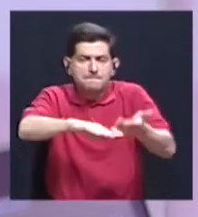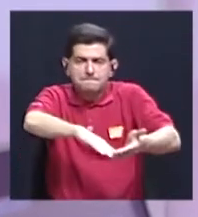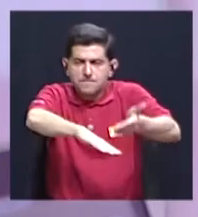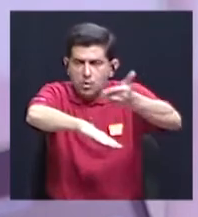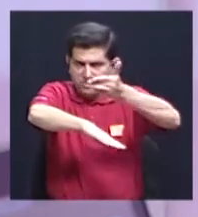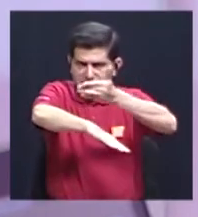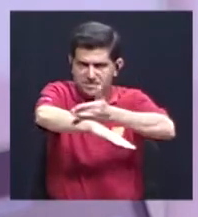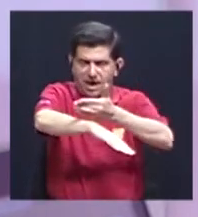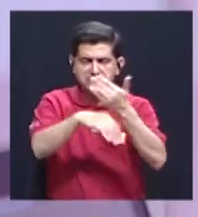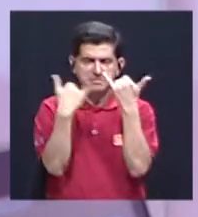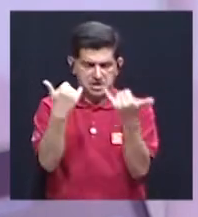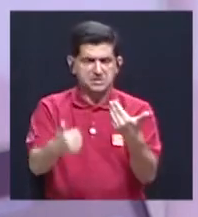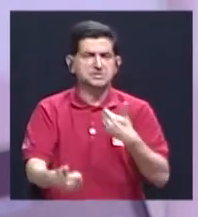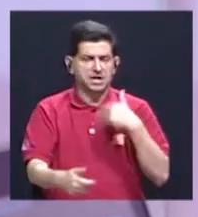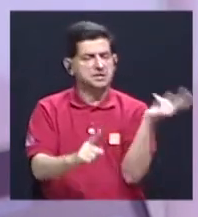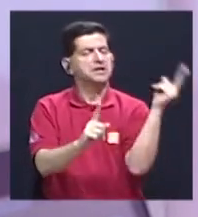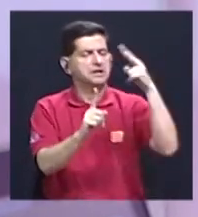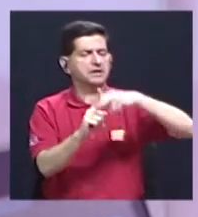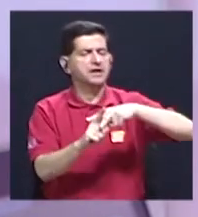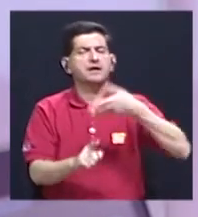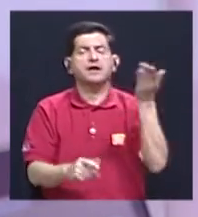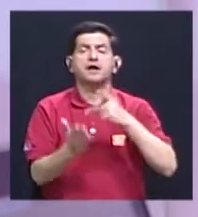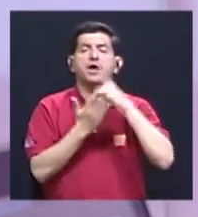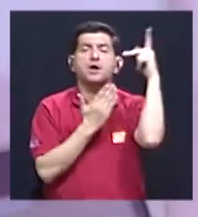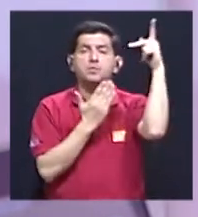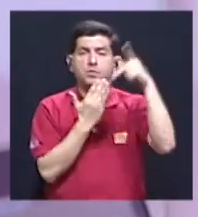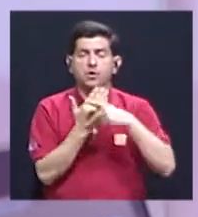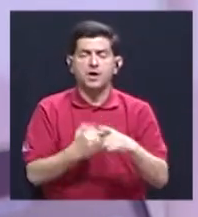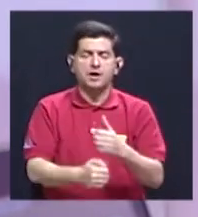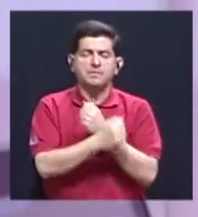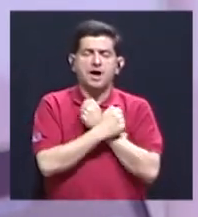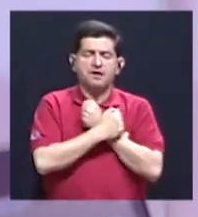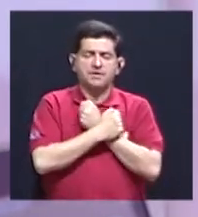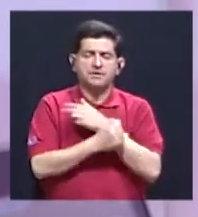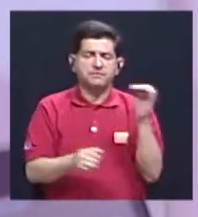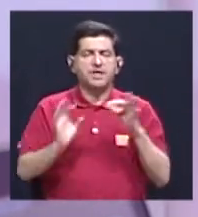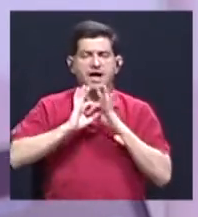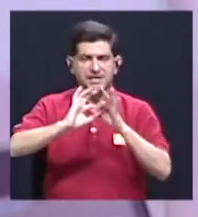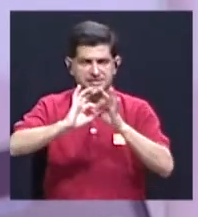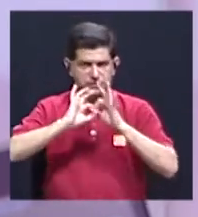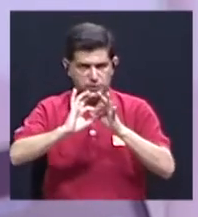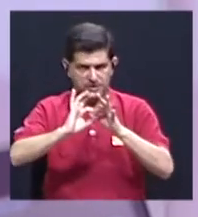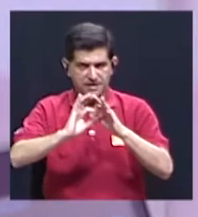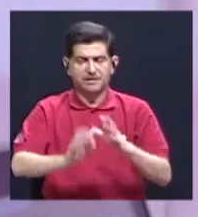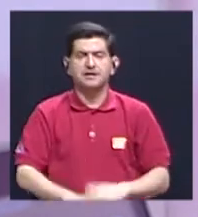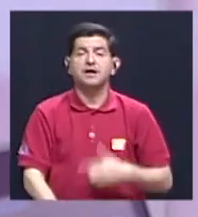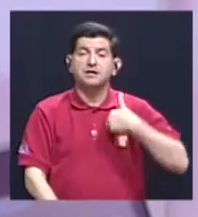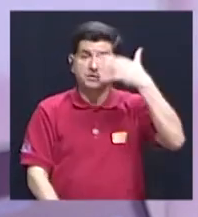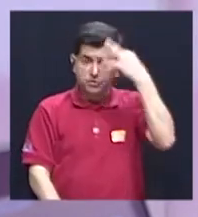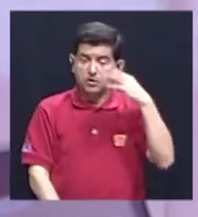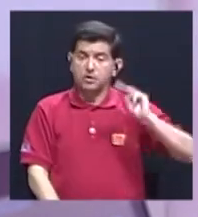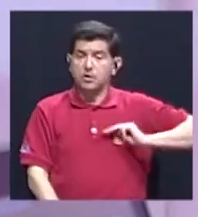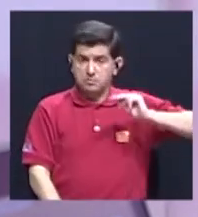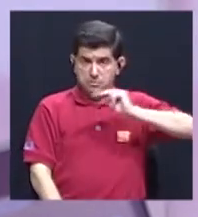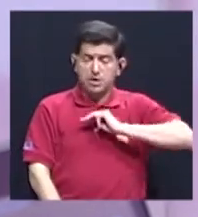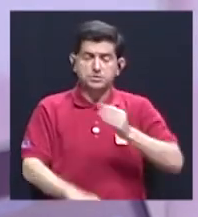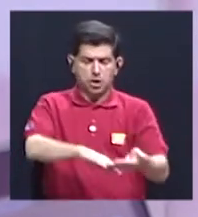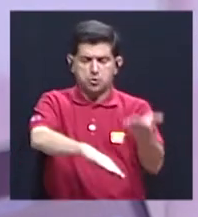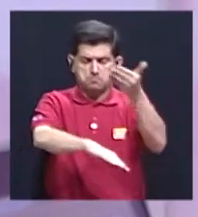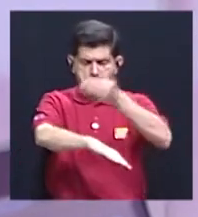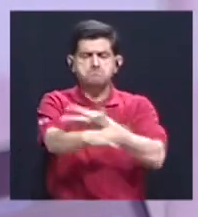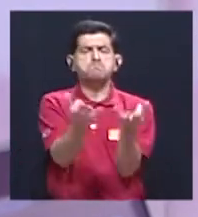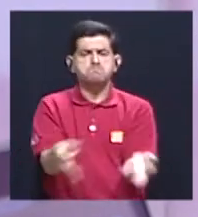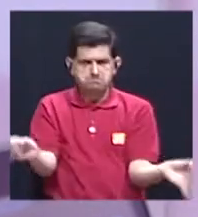es un avance que yo ya encuentro en ejecución, son los programas de afectividad y sexualidad. Yo creo que ahí el ministerio da un paso muy